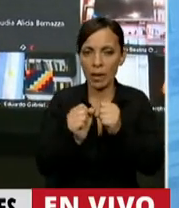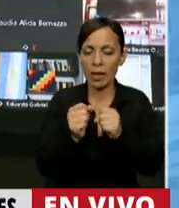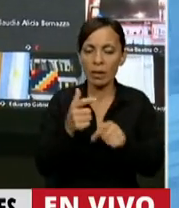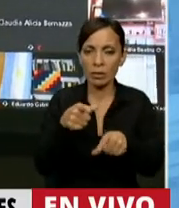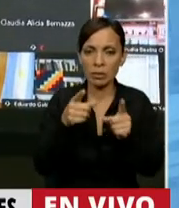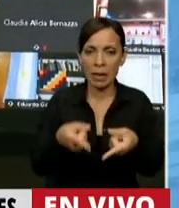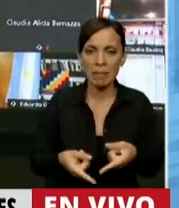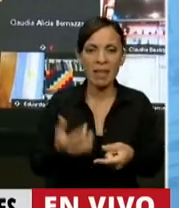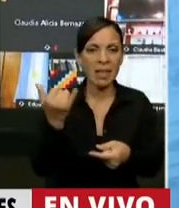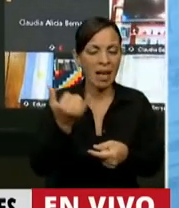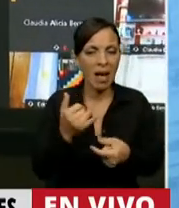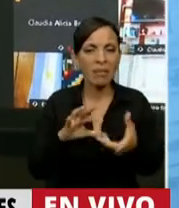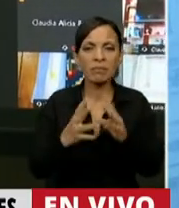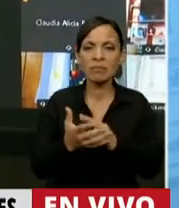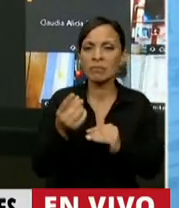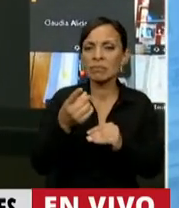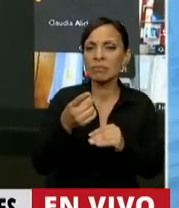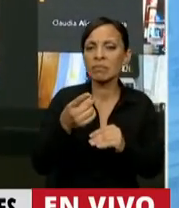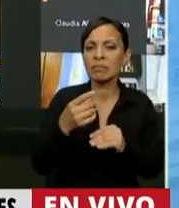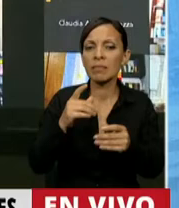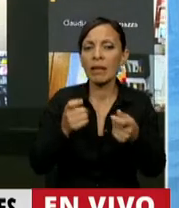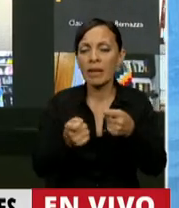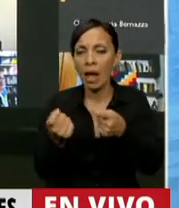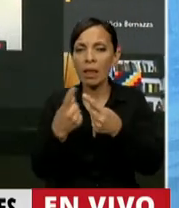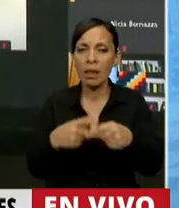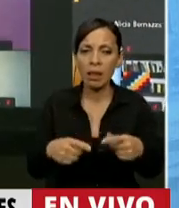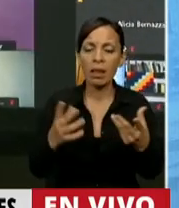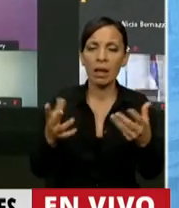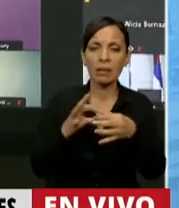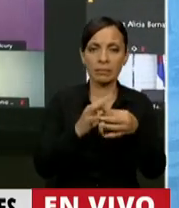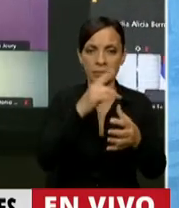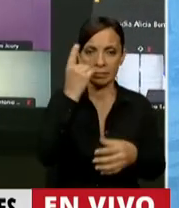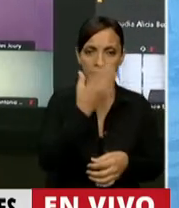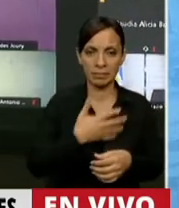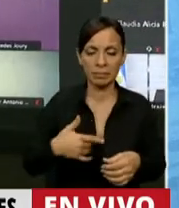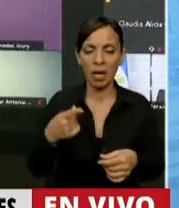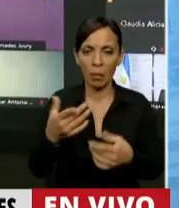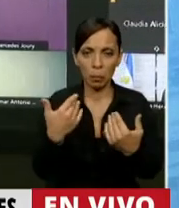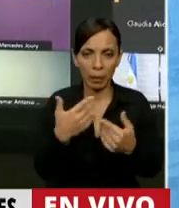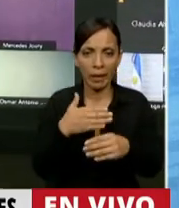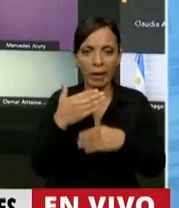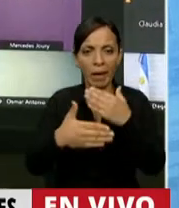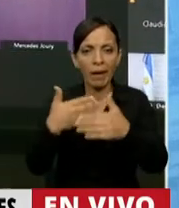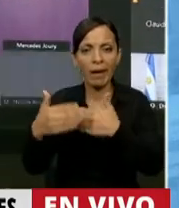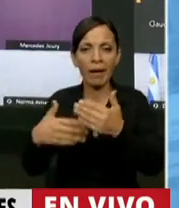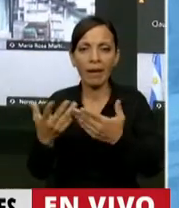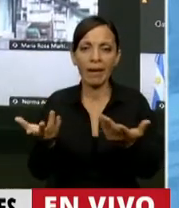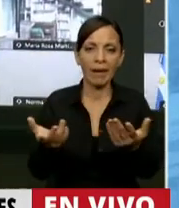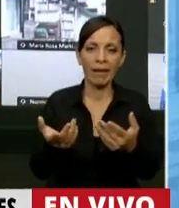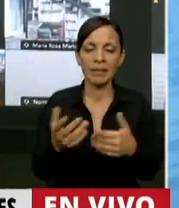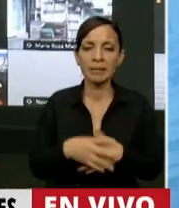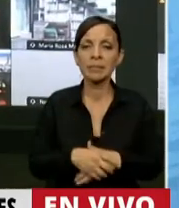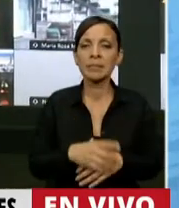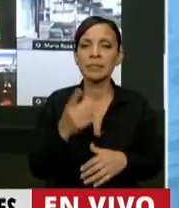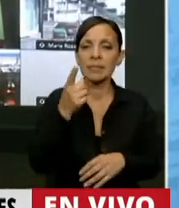direcciones burocráticas totalmente alineadas con el gobierno y que permiten pasar uno y otro ataque y